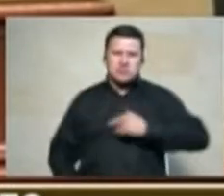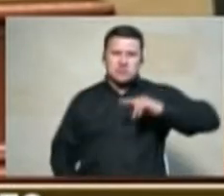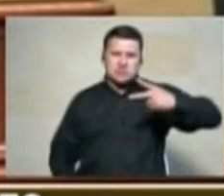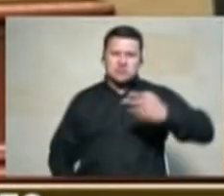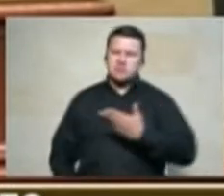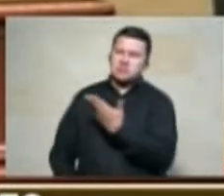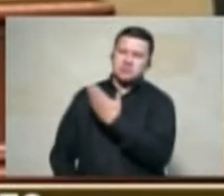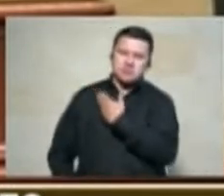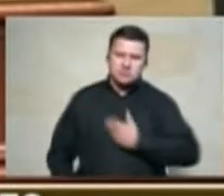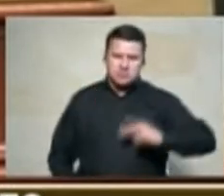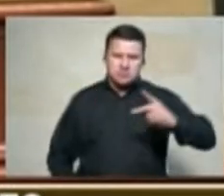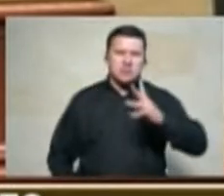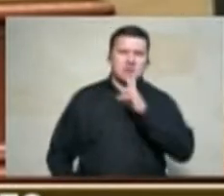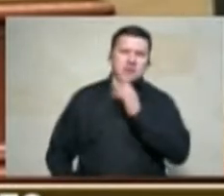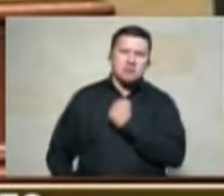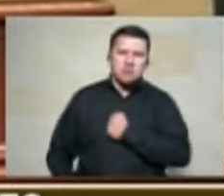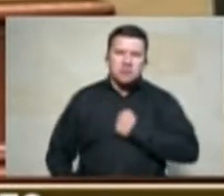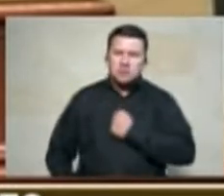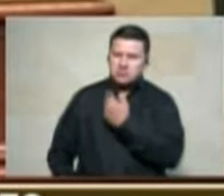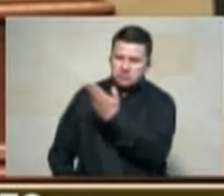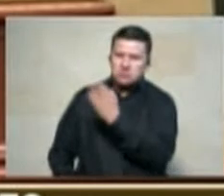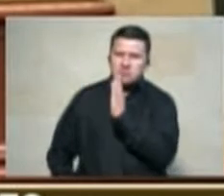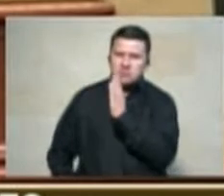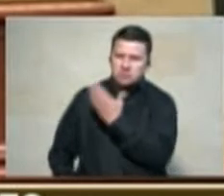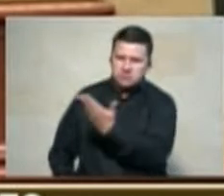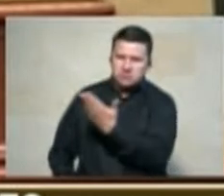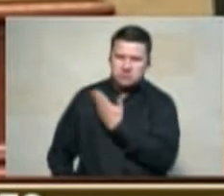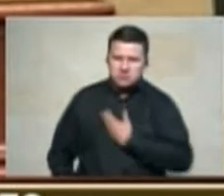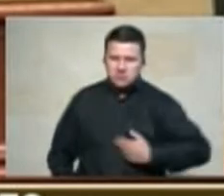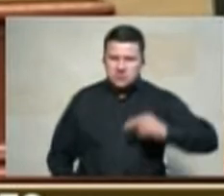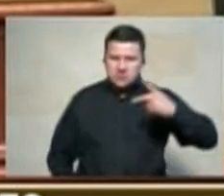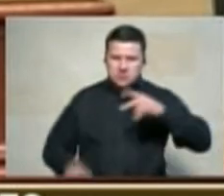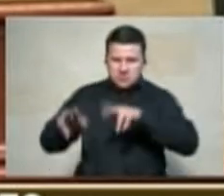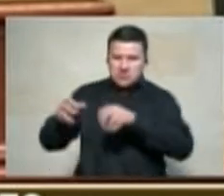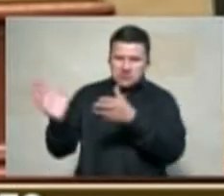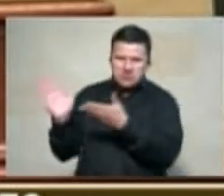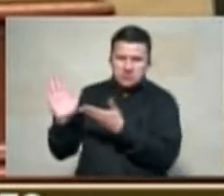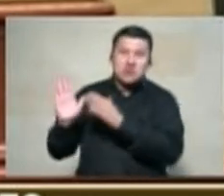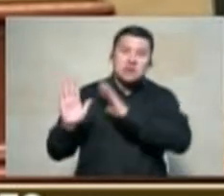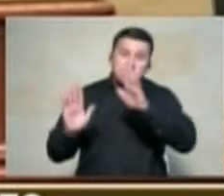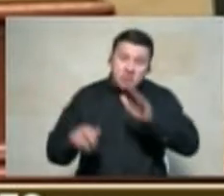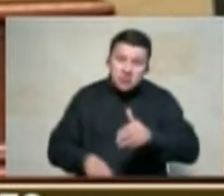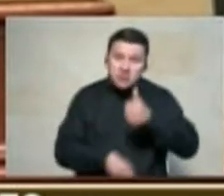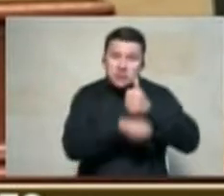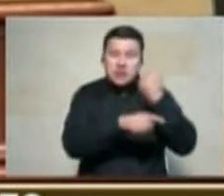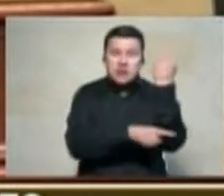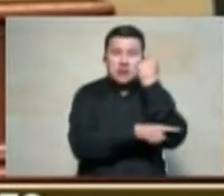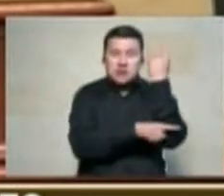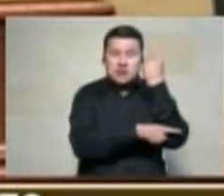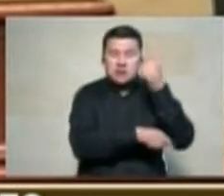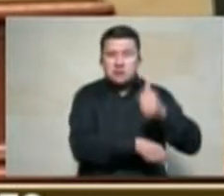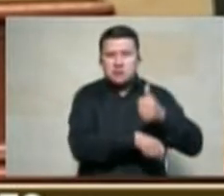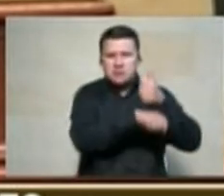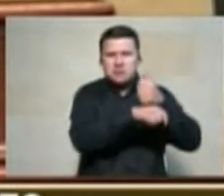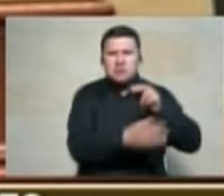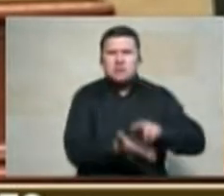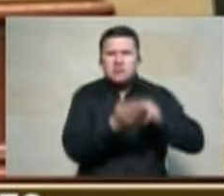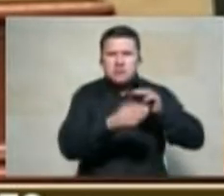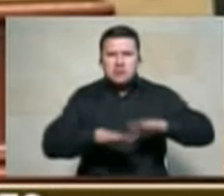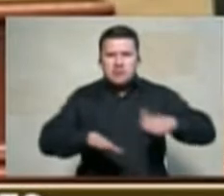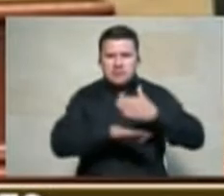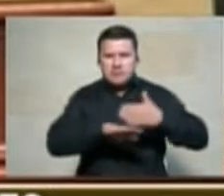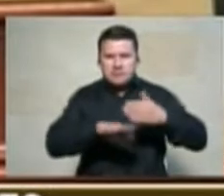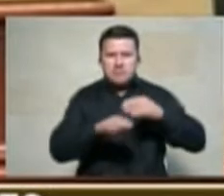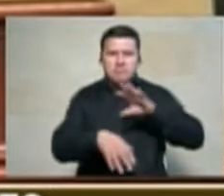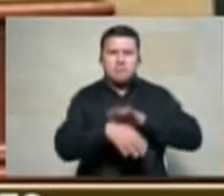tiene el uso de la palabra y luego escucharemos al director general de la unidad de restitución de tierras el doctor Ricardo Sabogal